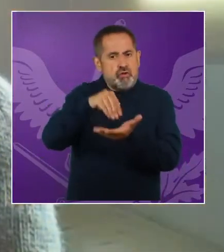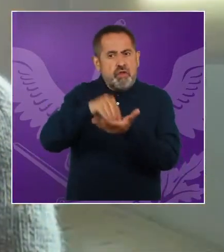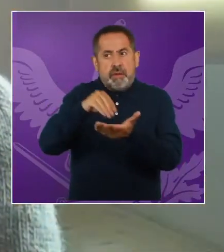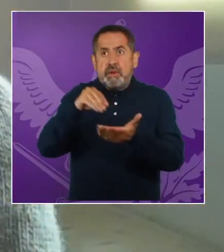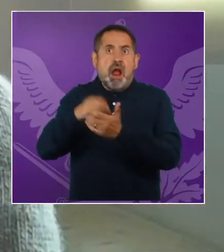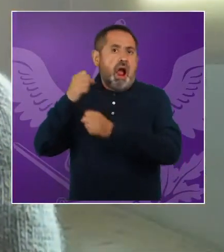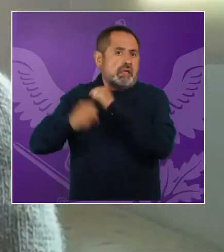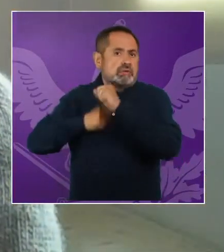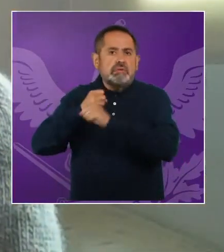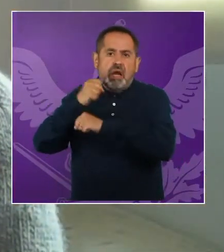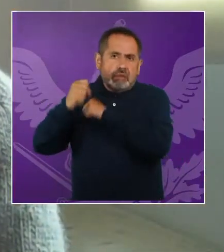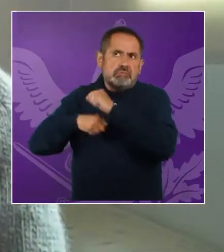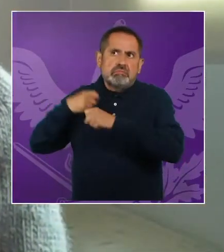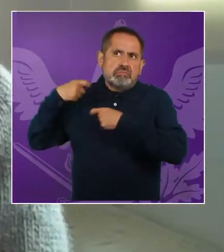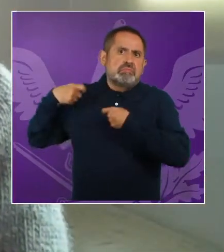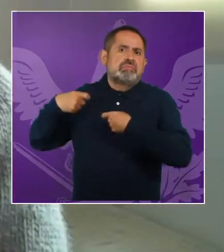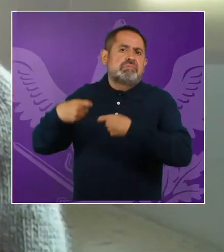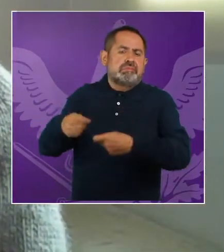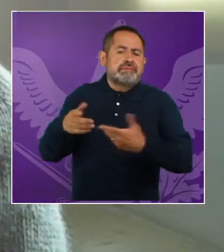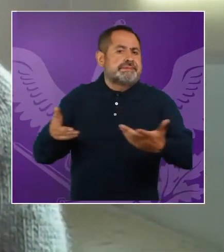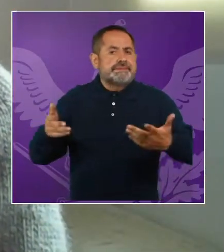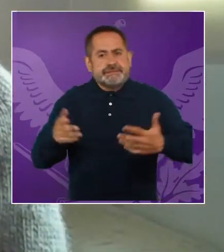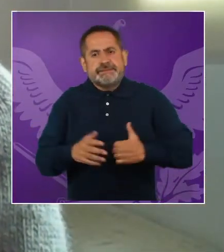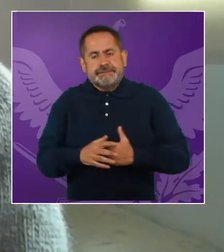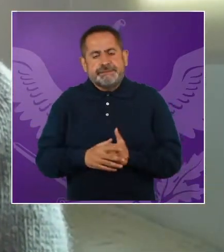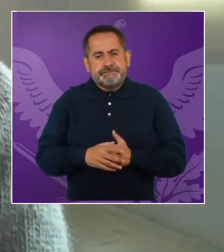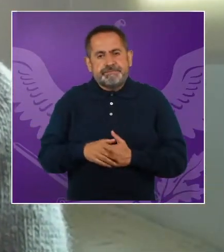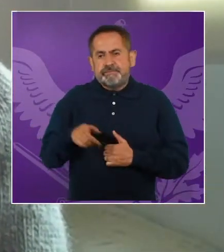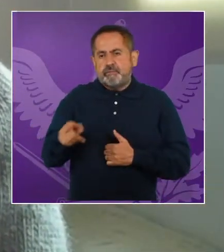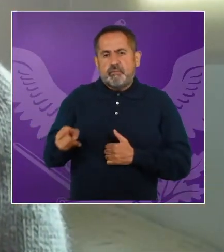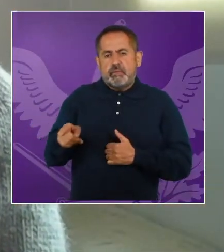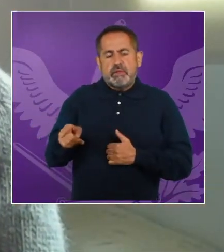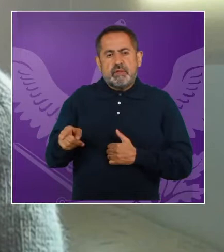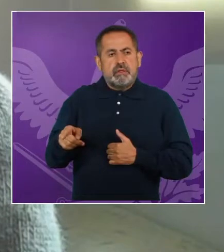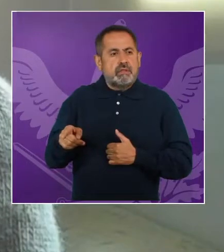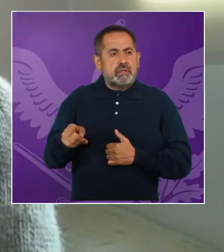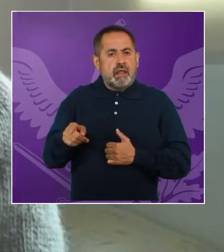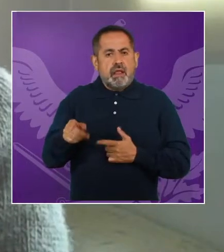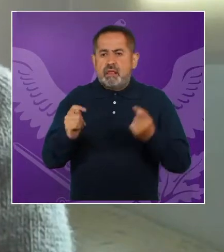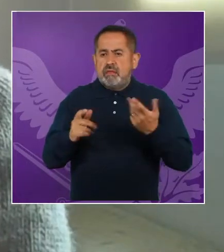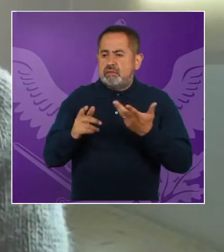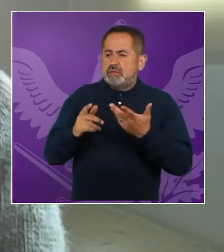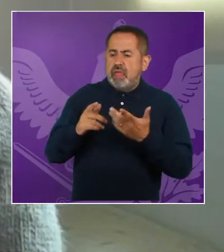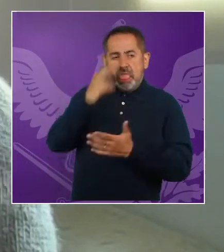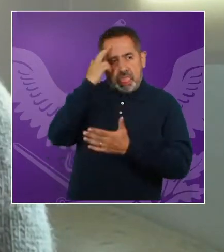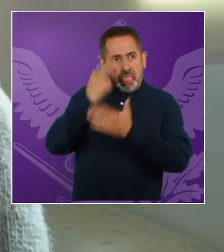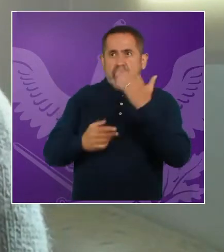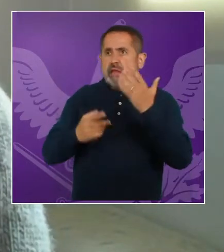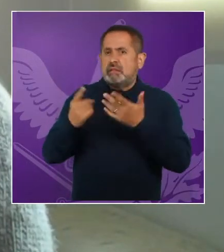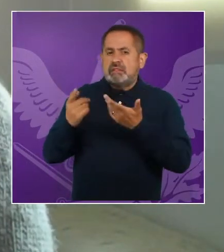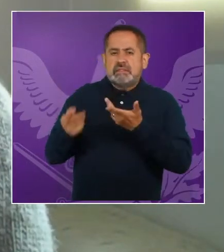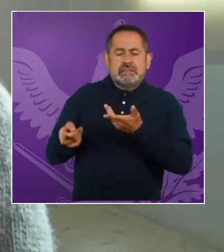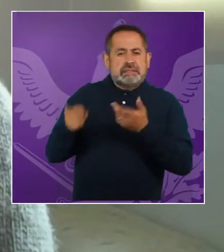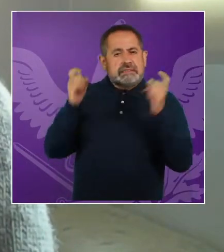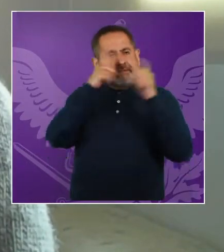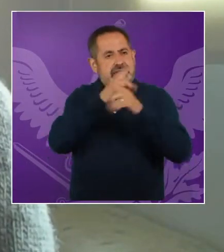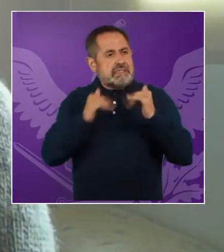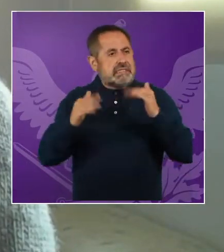se ha mantenido durante tiempo el hecho de que, bueno, no se puede violar la intimidad de un hogar,